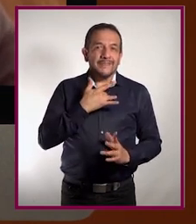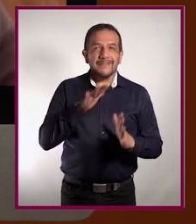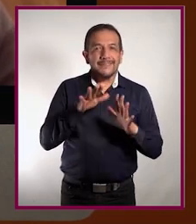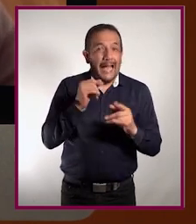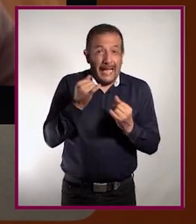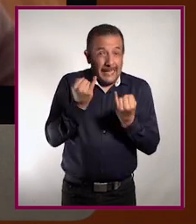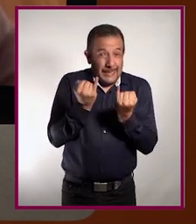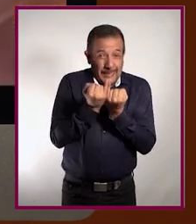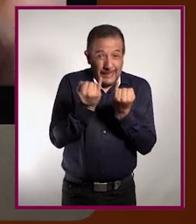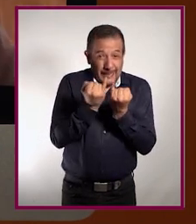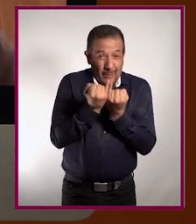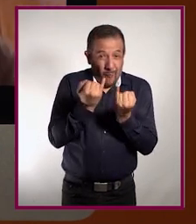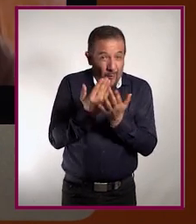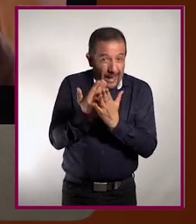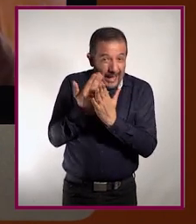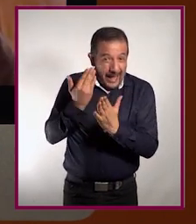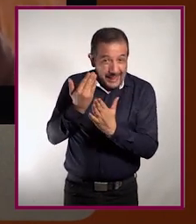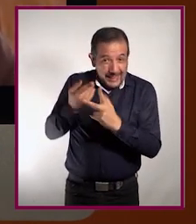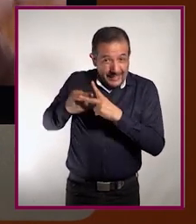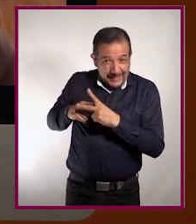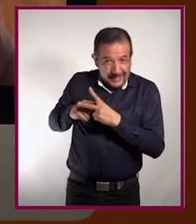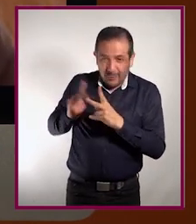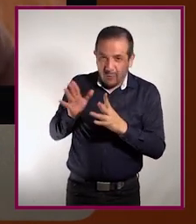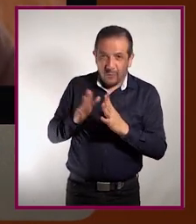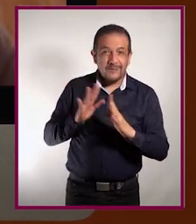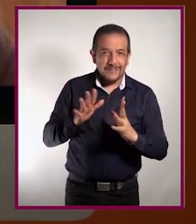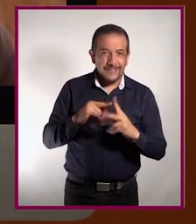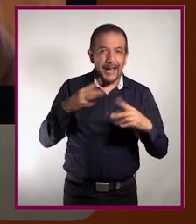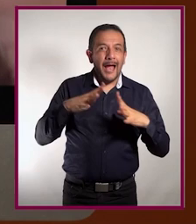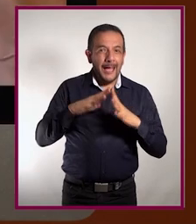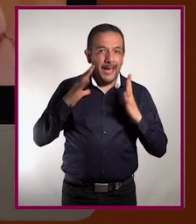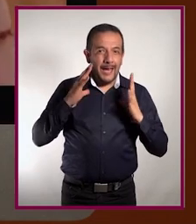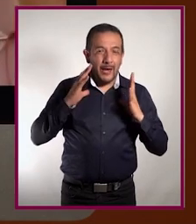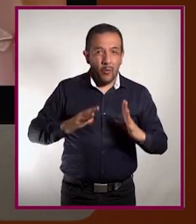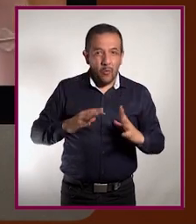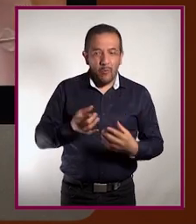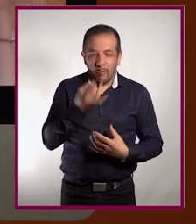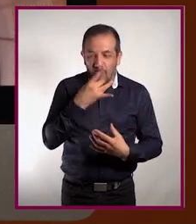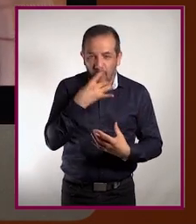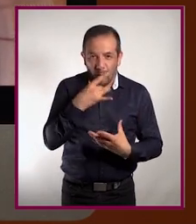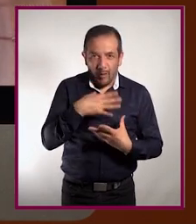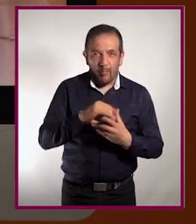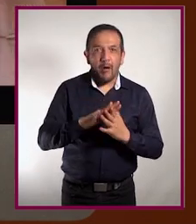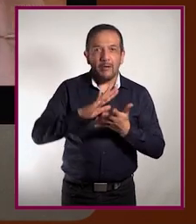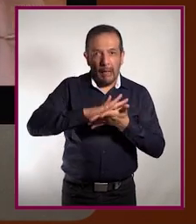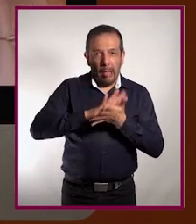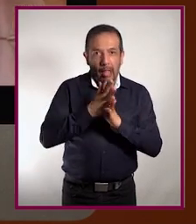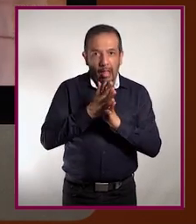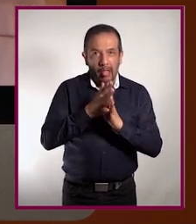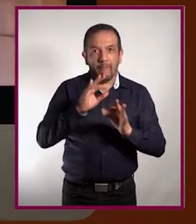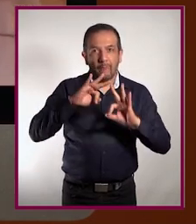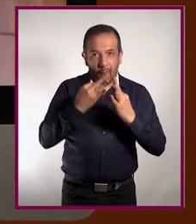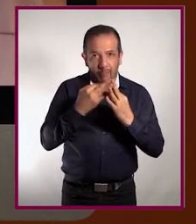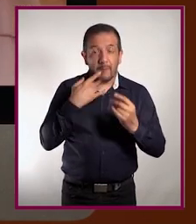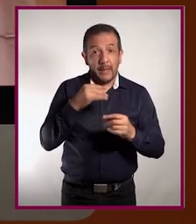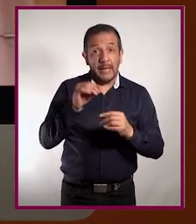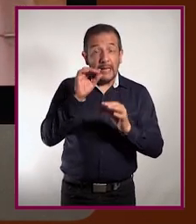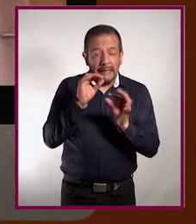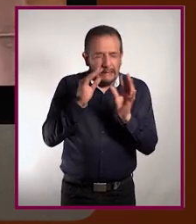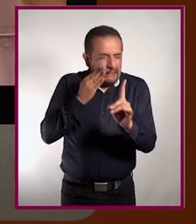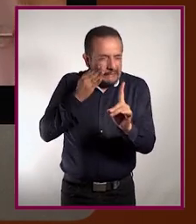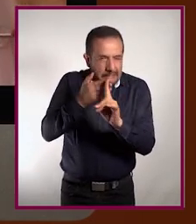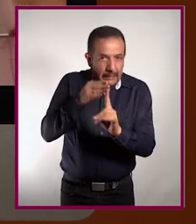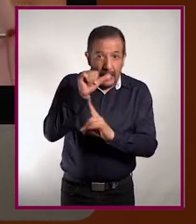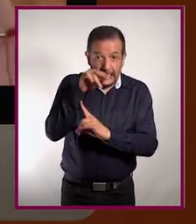en realidad ya no son como los que tenía inicialmente y están, digamos, alterados por el consumo de medicamentos. En el caso específico de los